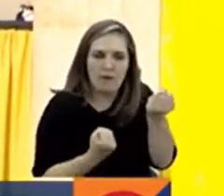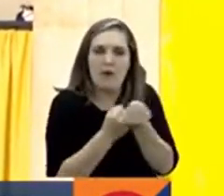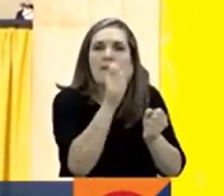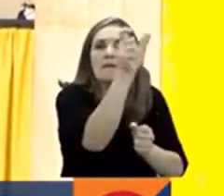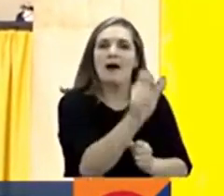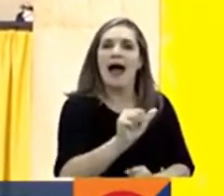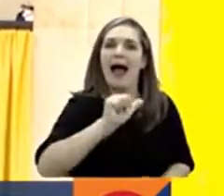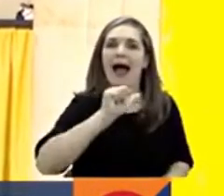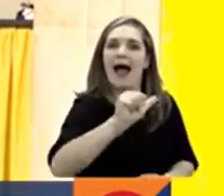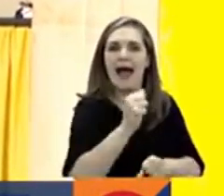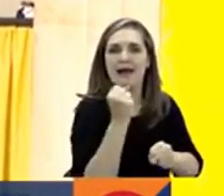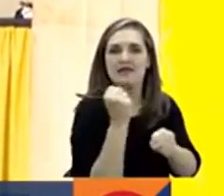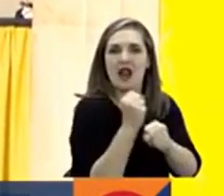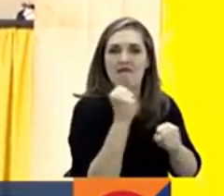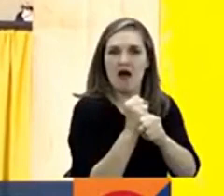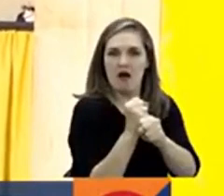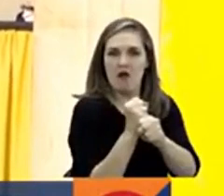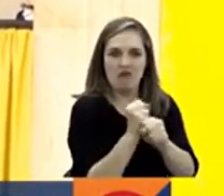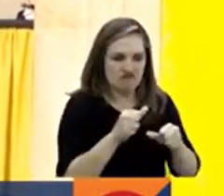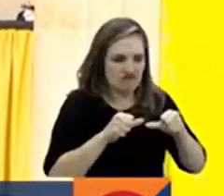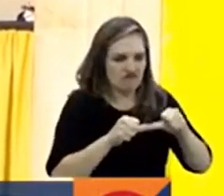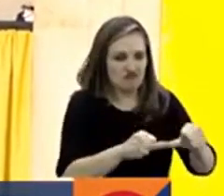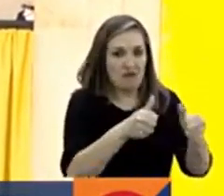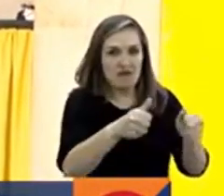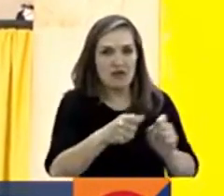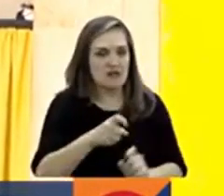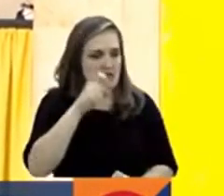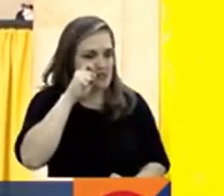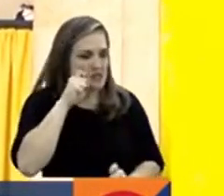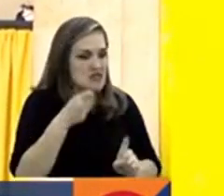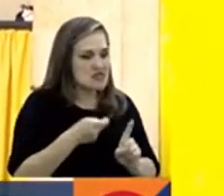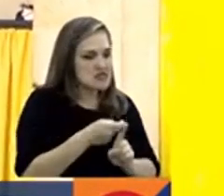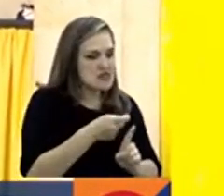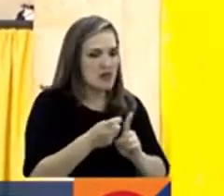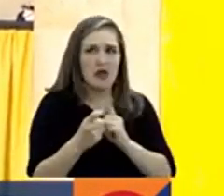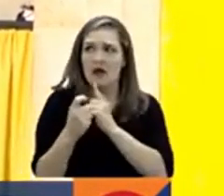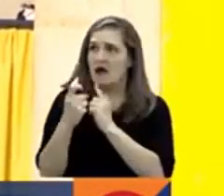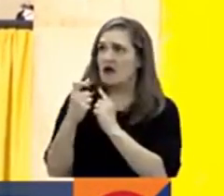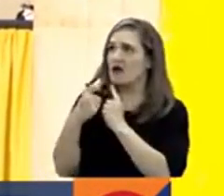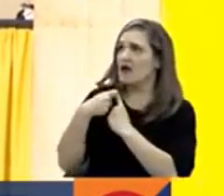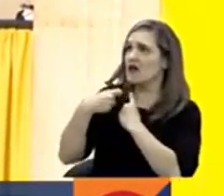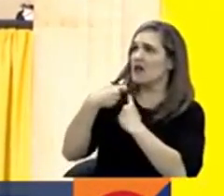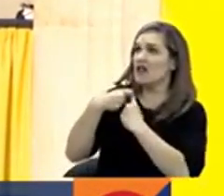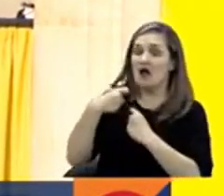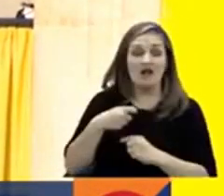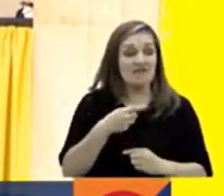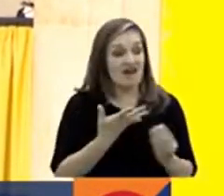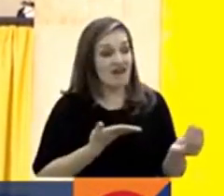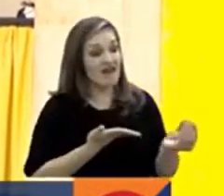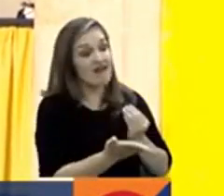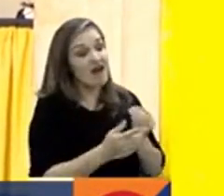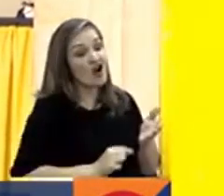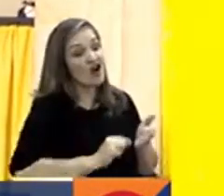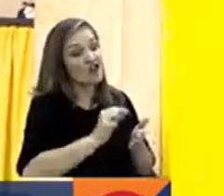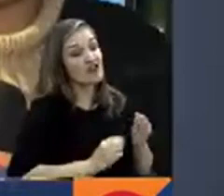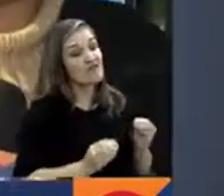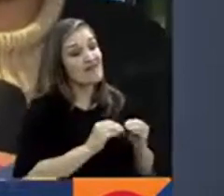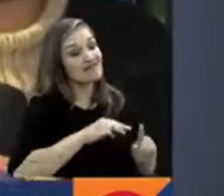y no ser acosada ni laboral ni sexualmente para que se le prorrogue un contrato de tres meses.